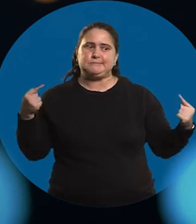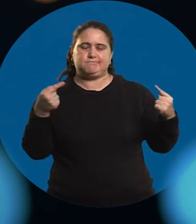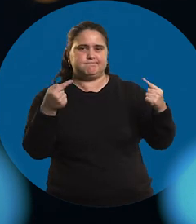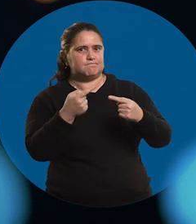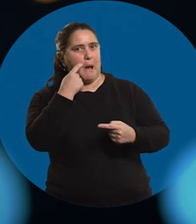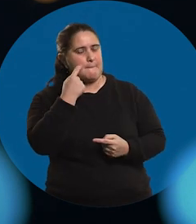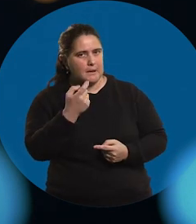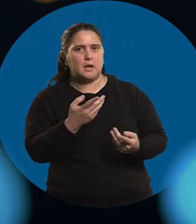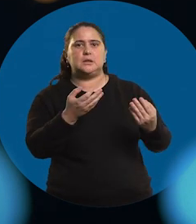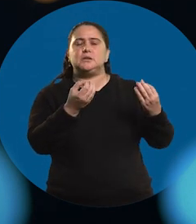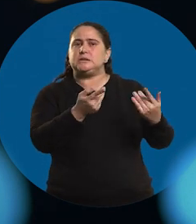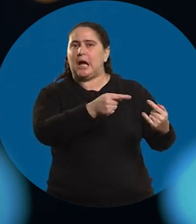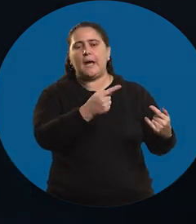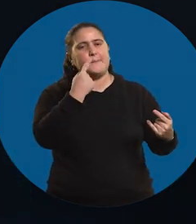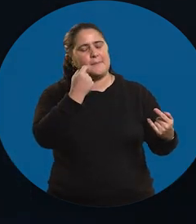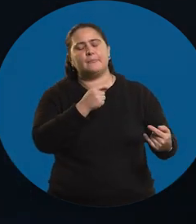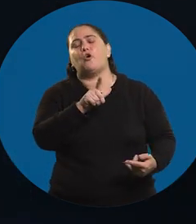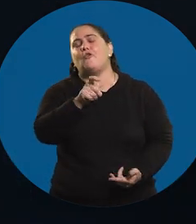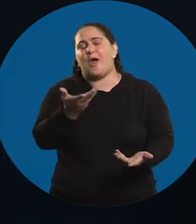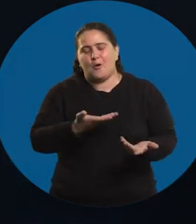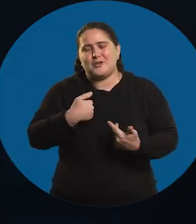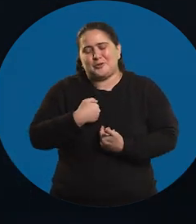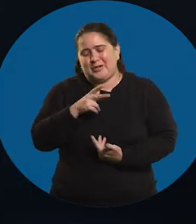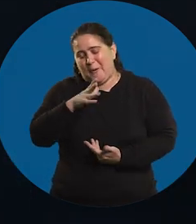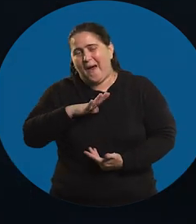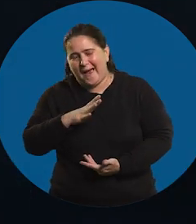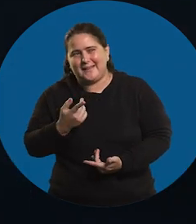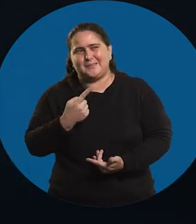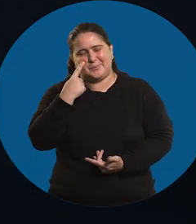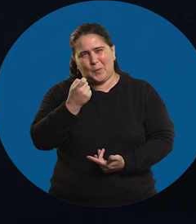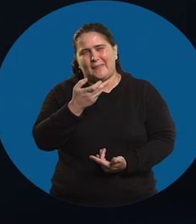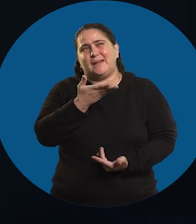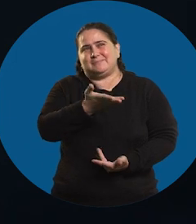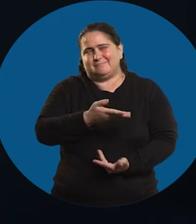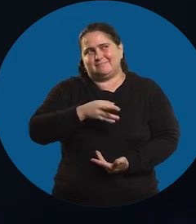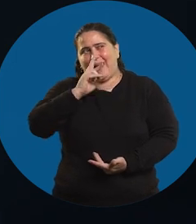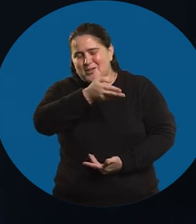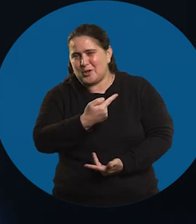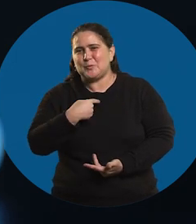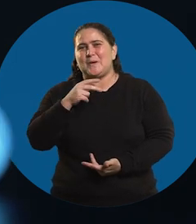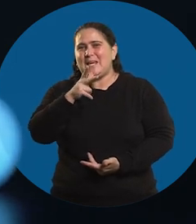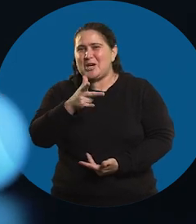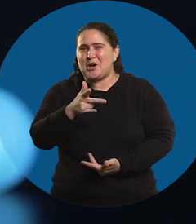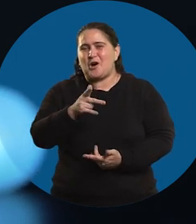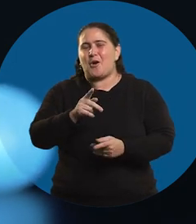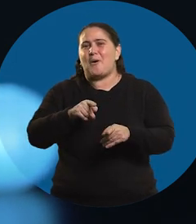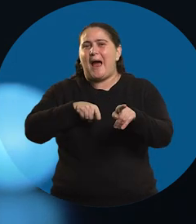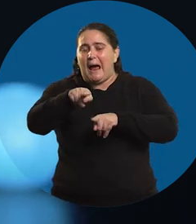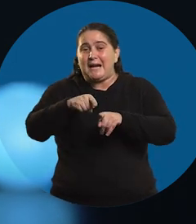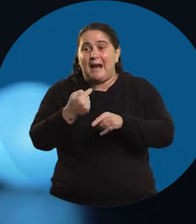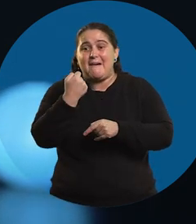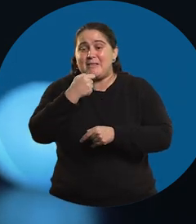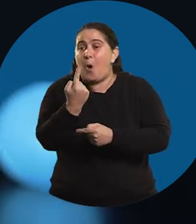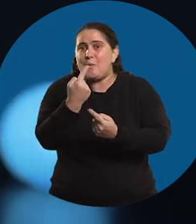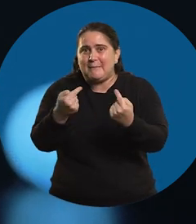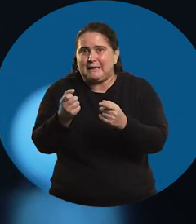Pelea con mi padre, porque mi padre está bien. Hoy en día lo pienso teniendo hijos. Y que un hijo te deje una carrera,